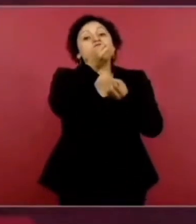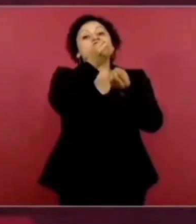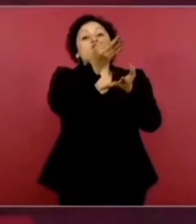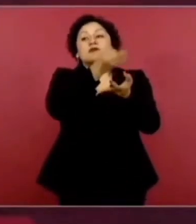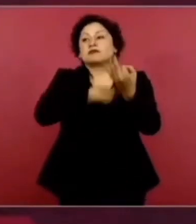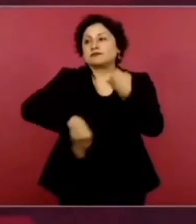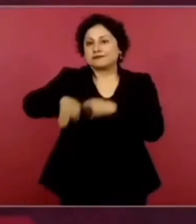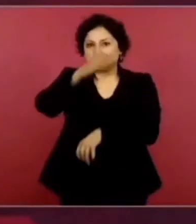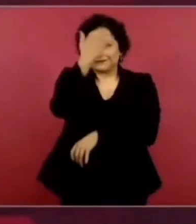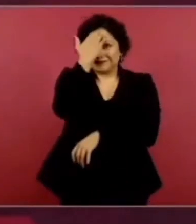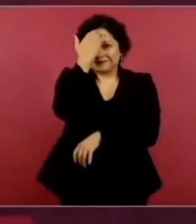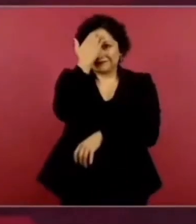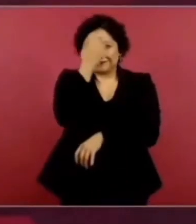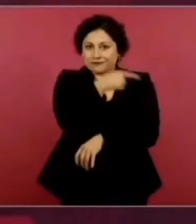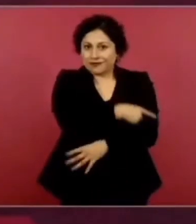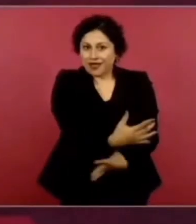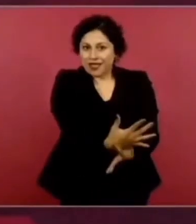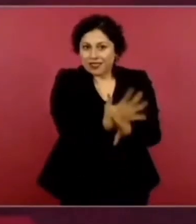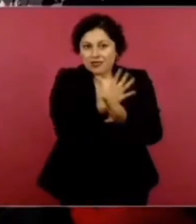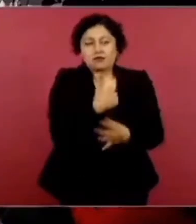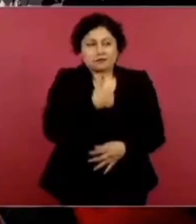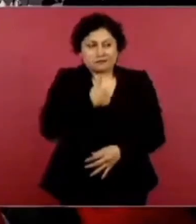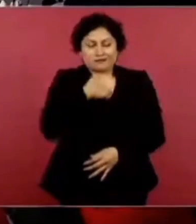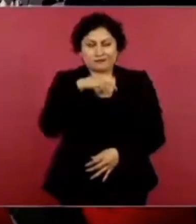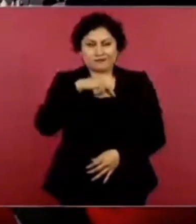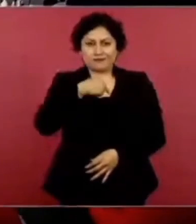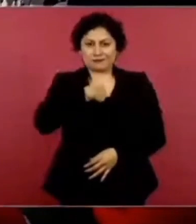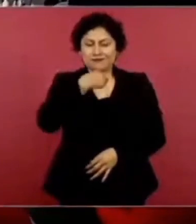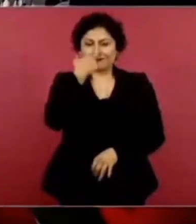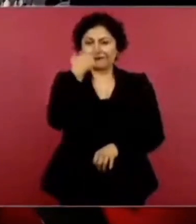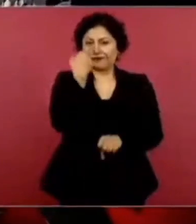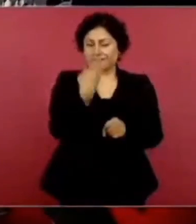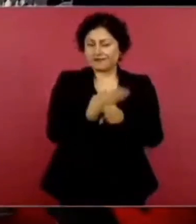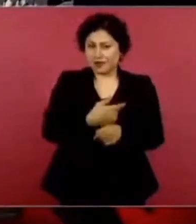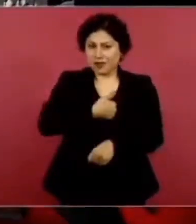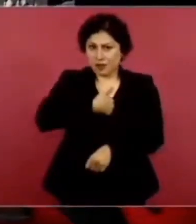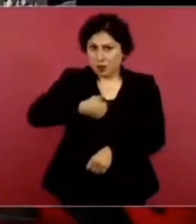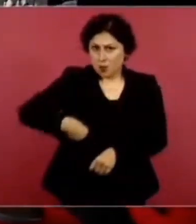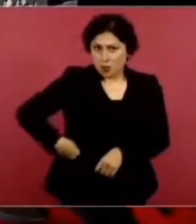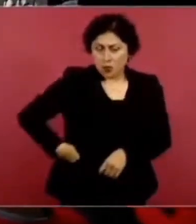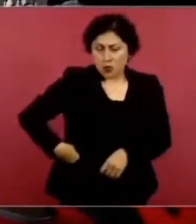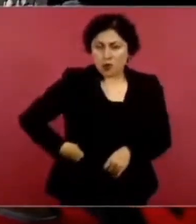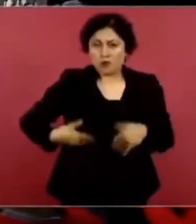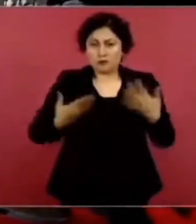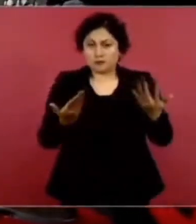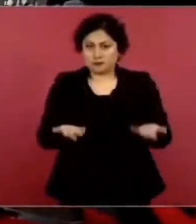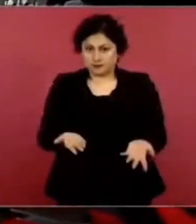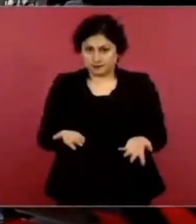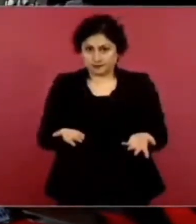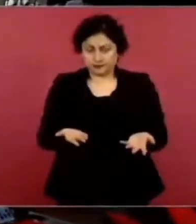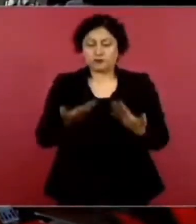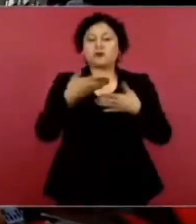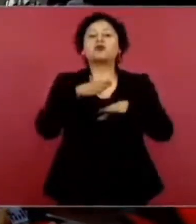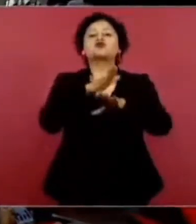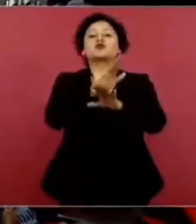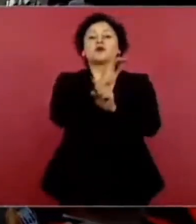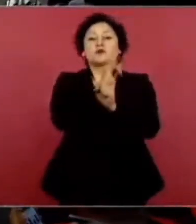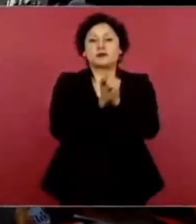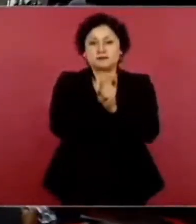su responsabilidad en el proceso de investigación.